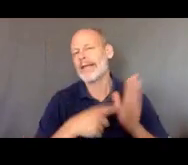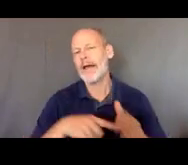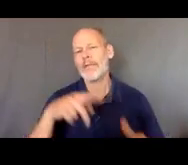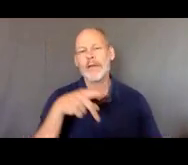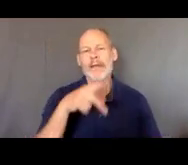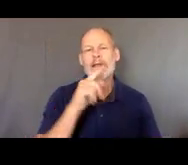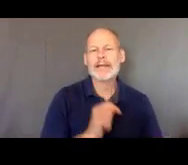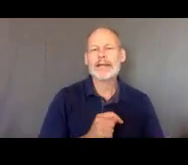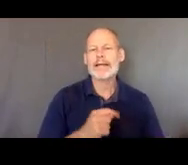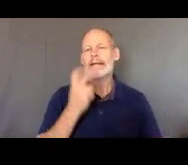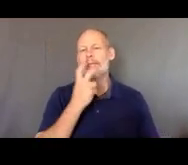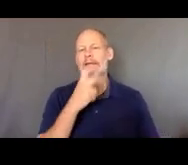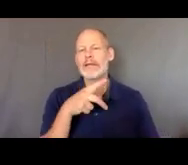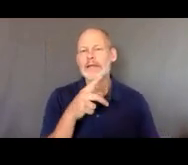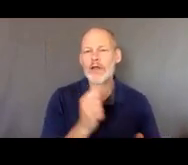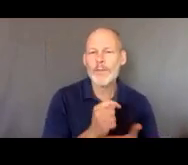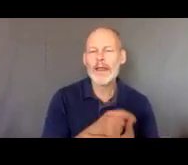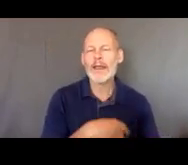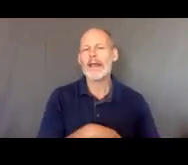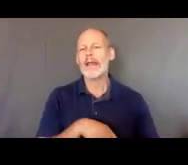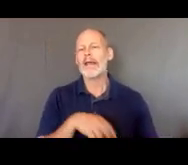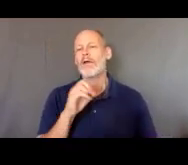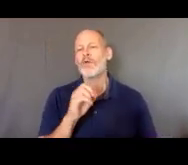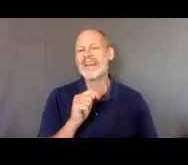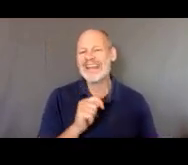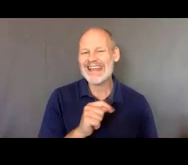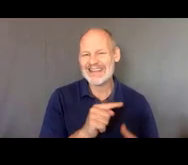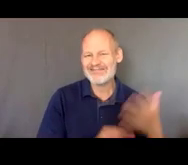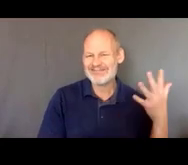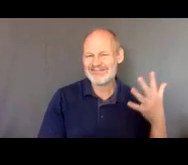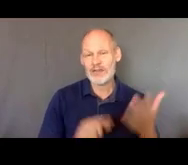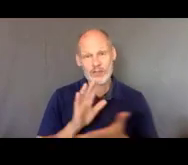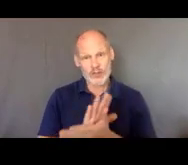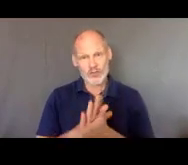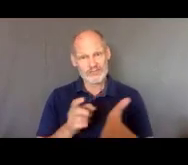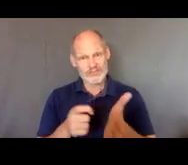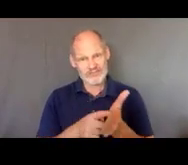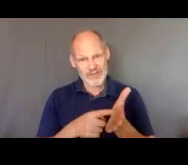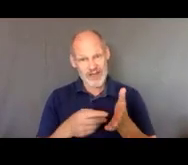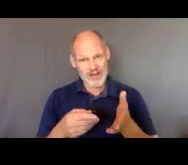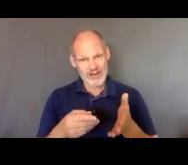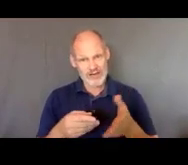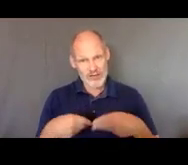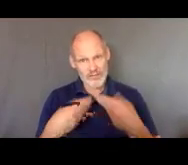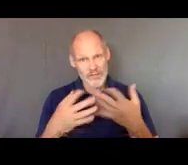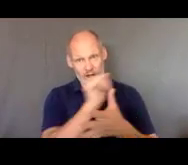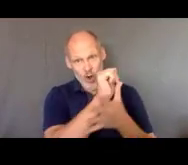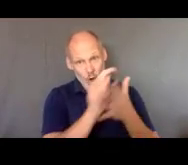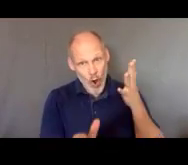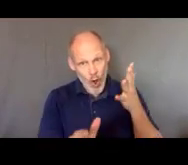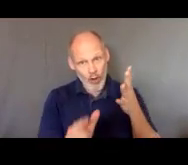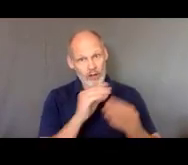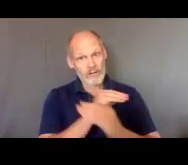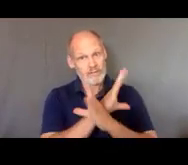fisioterapia o del habla las escuelas se supone que tienen que dar estos servicios virtualmente